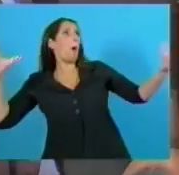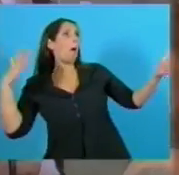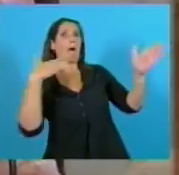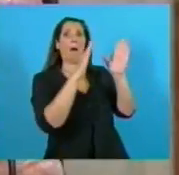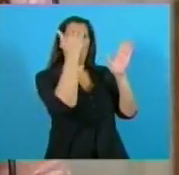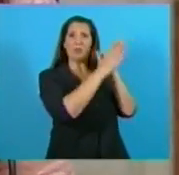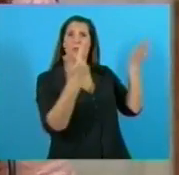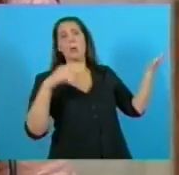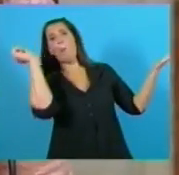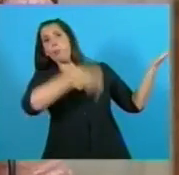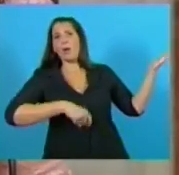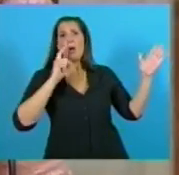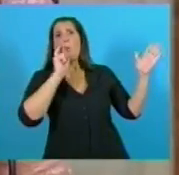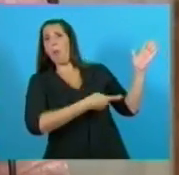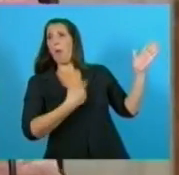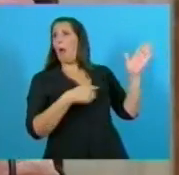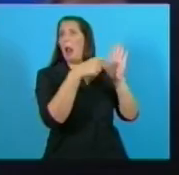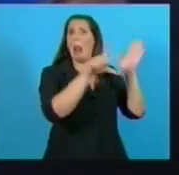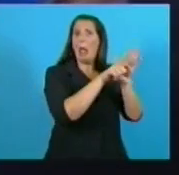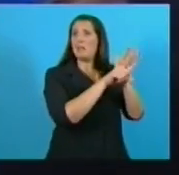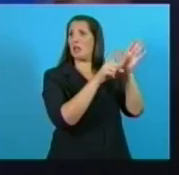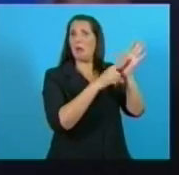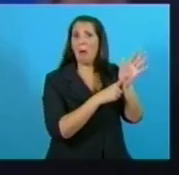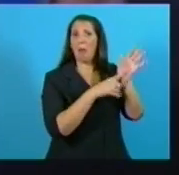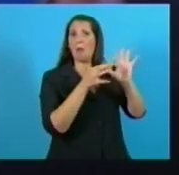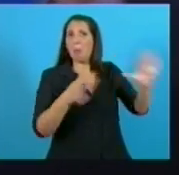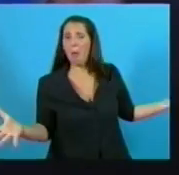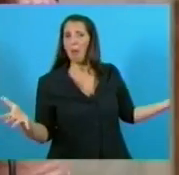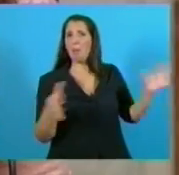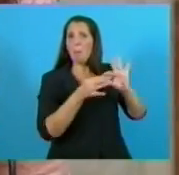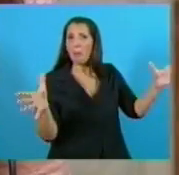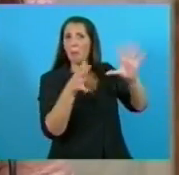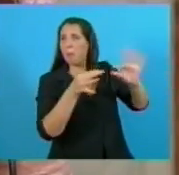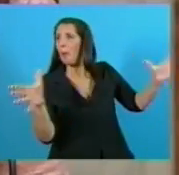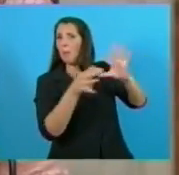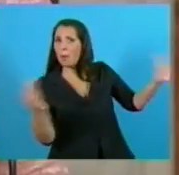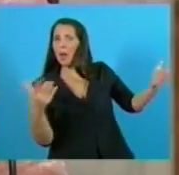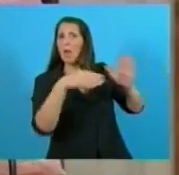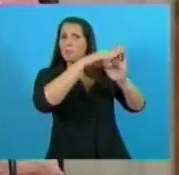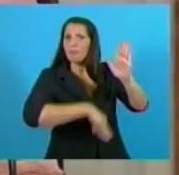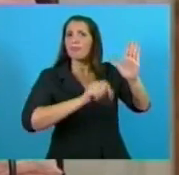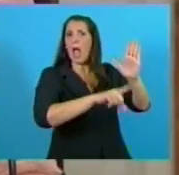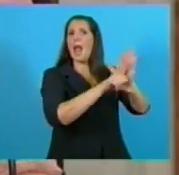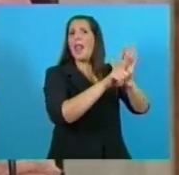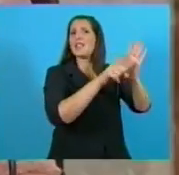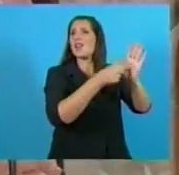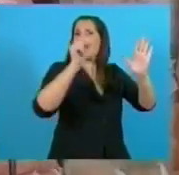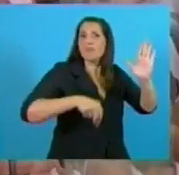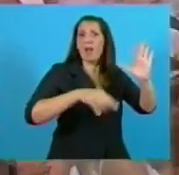leyes, se ha independizado de los códigos, se ha independizado de todo el sistema normativo vigente